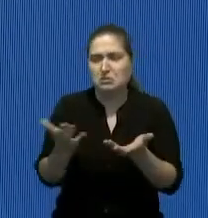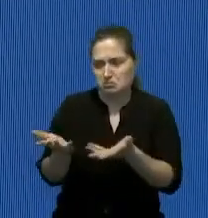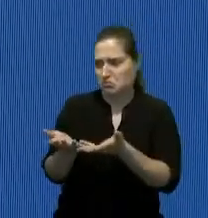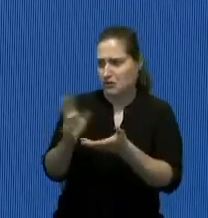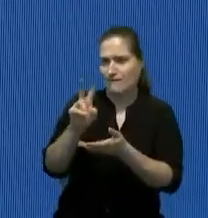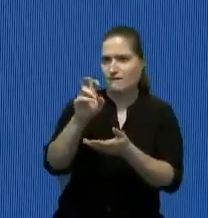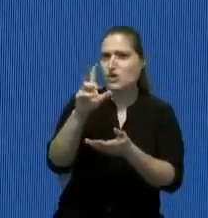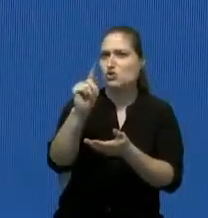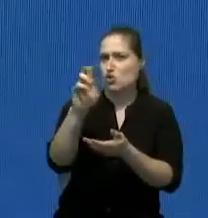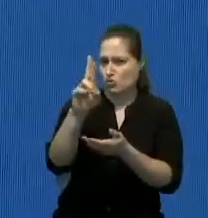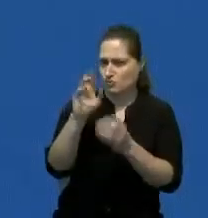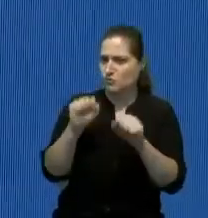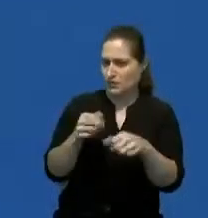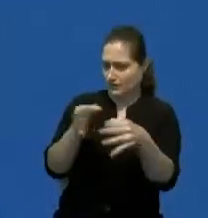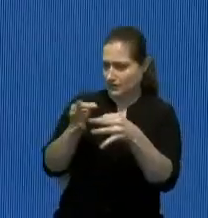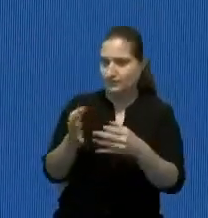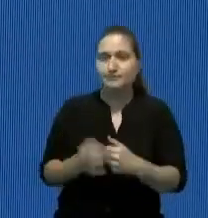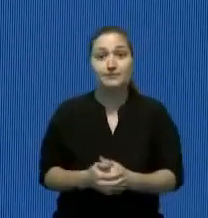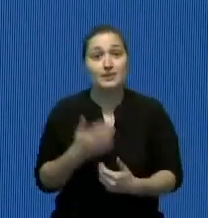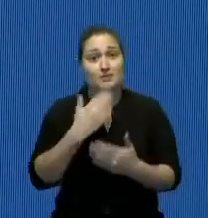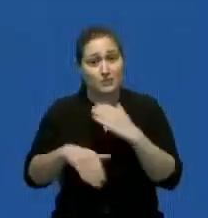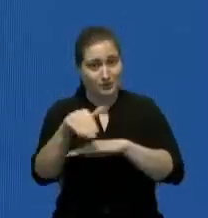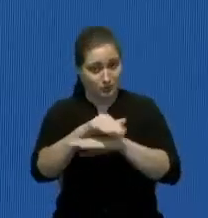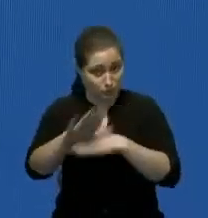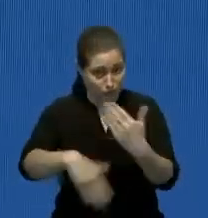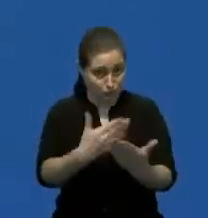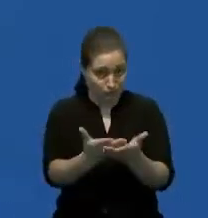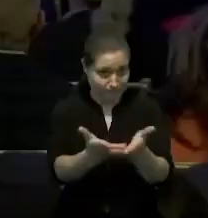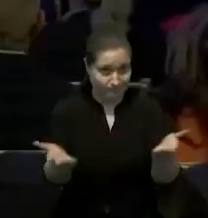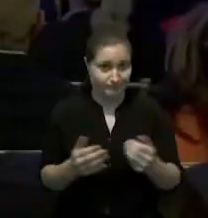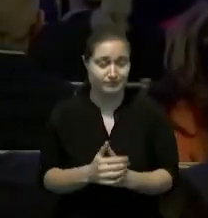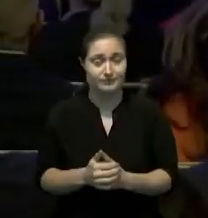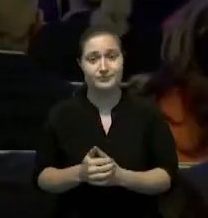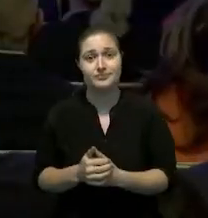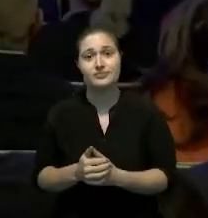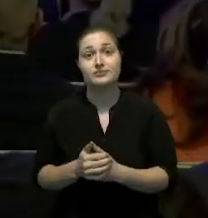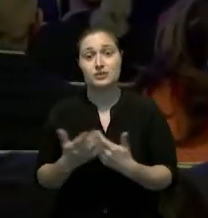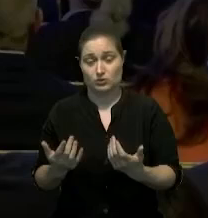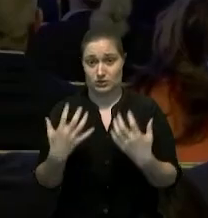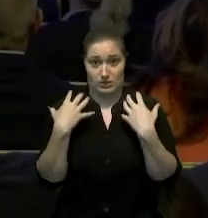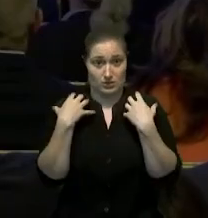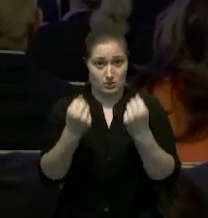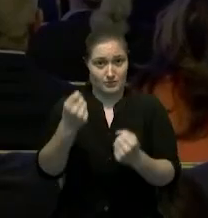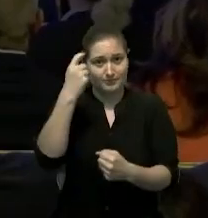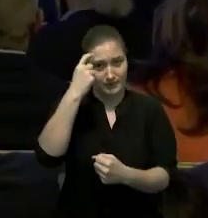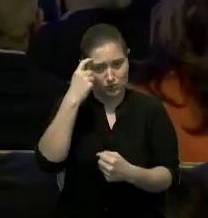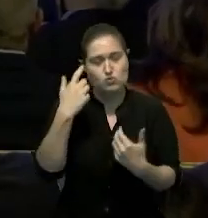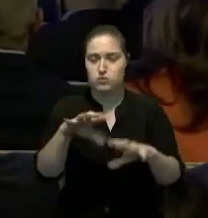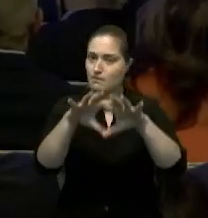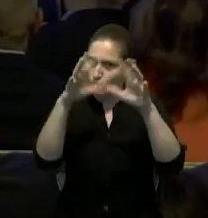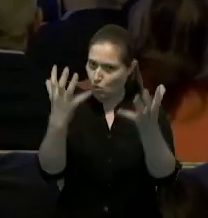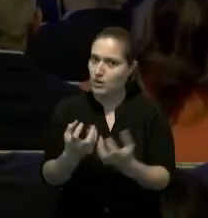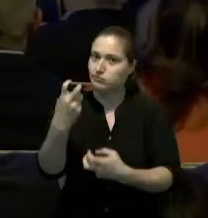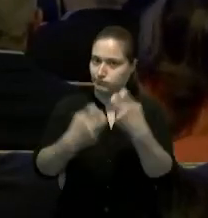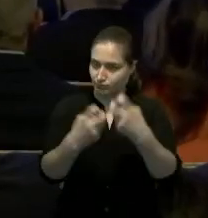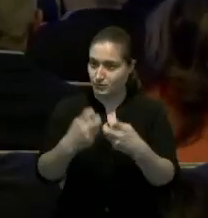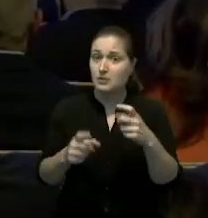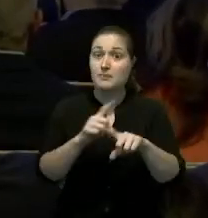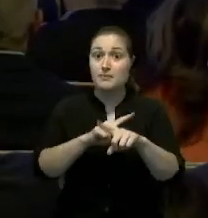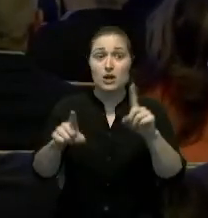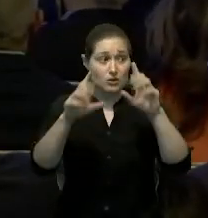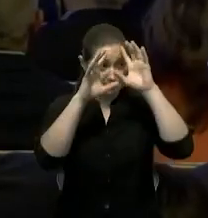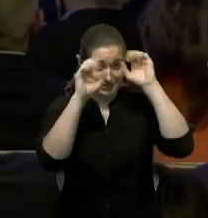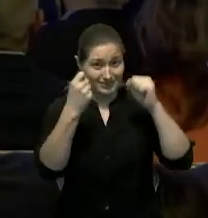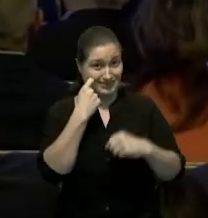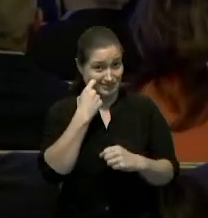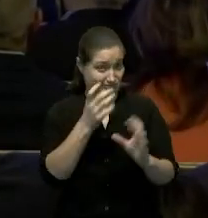Víctor si muy buenas noches a todas y todos en cuanto a la salud mental si es un problema mundial pero como dijo el señor presidente nuestro